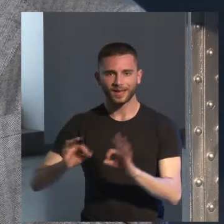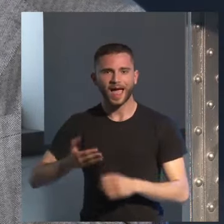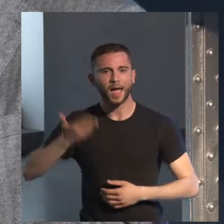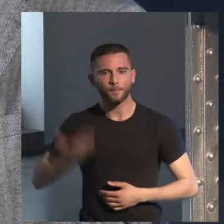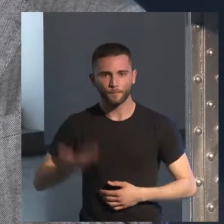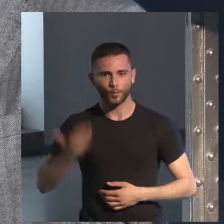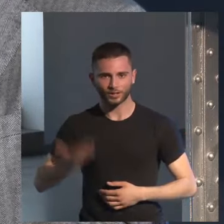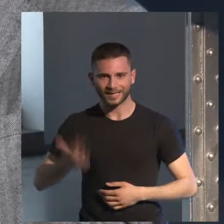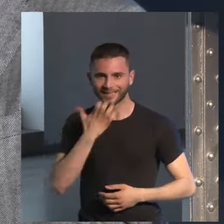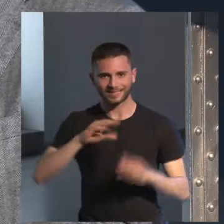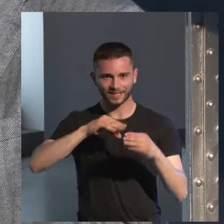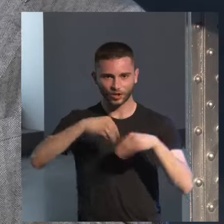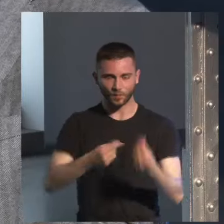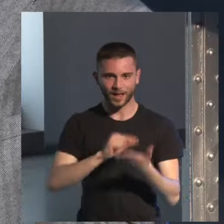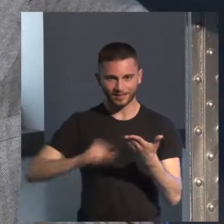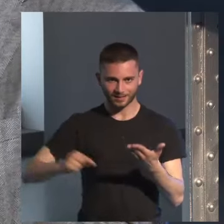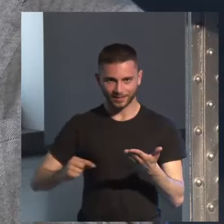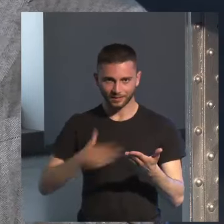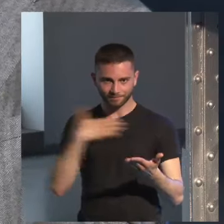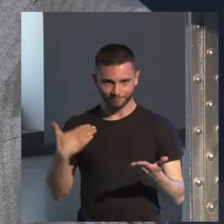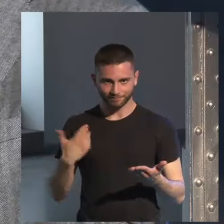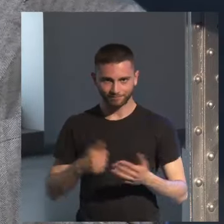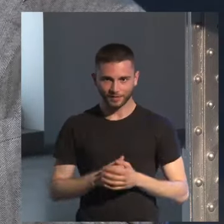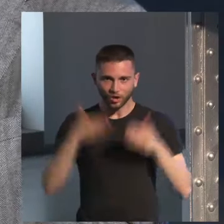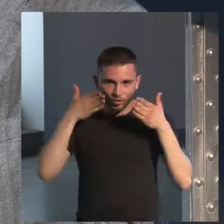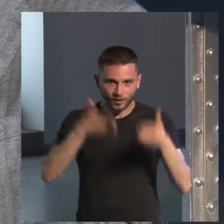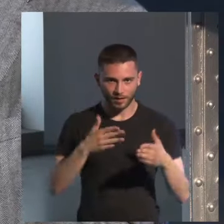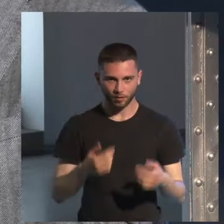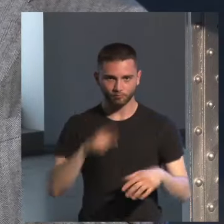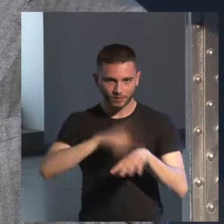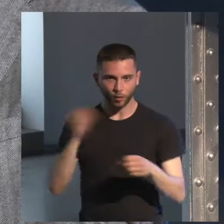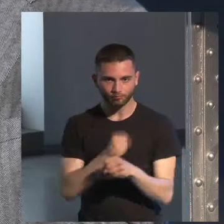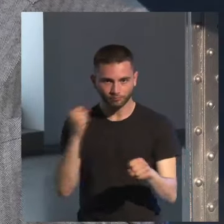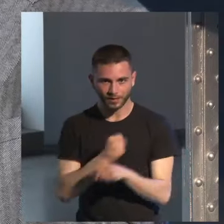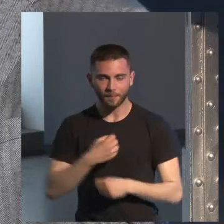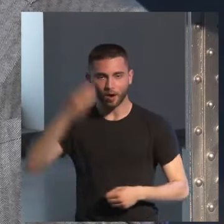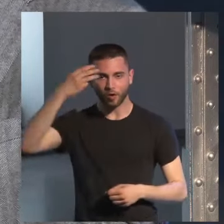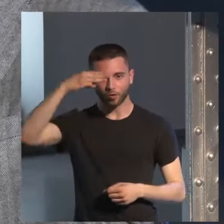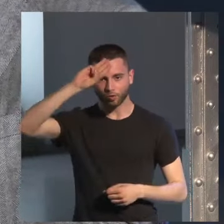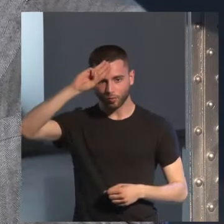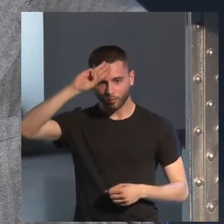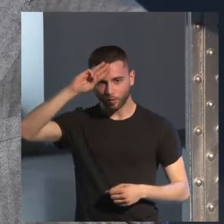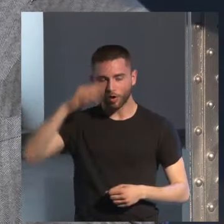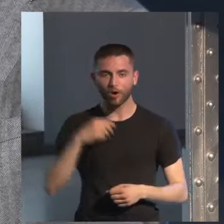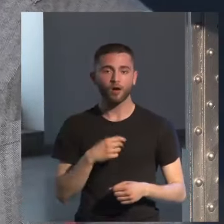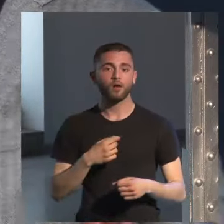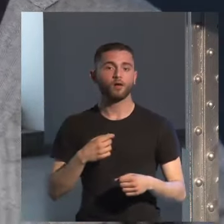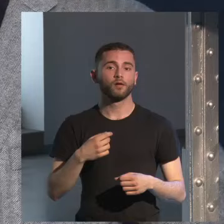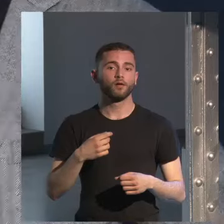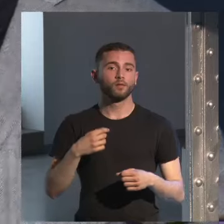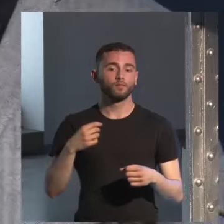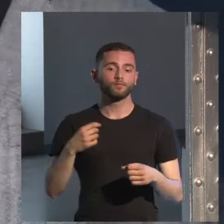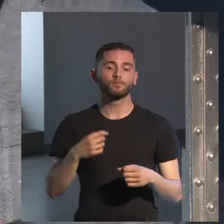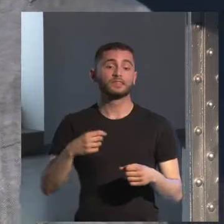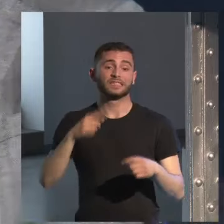de escribir una novela concentración tiempo de trabajo en Cuba le llamamos tiempos nalgas es decir el tiempo que